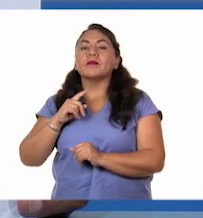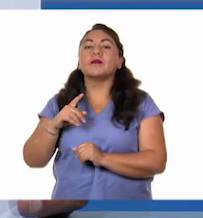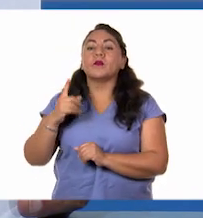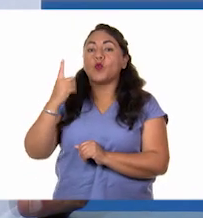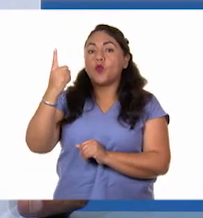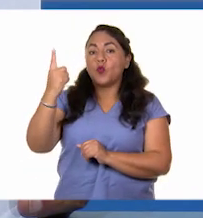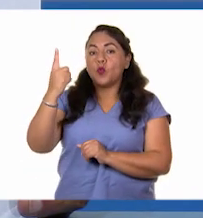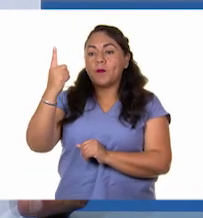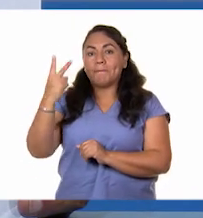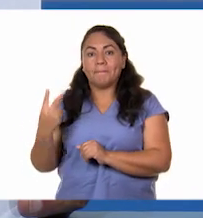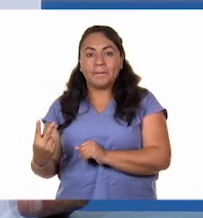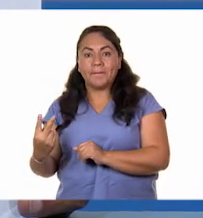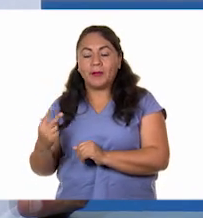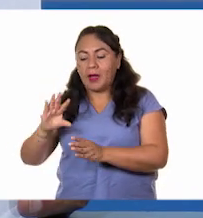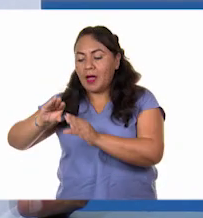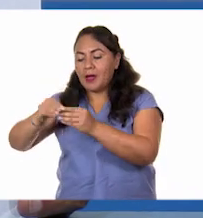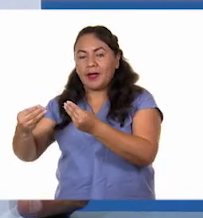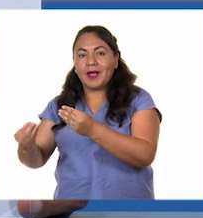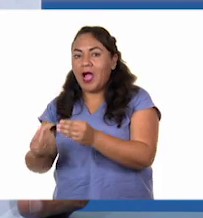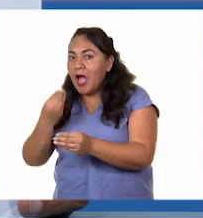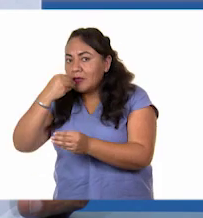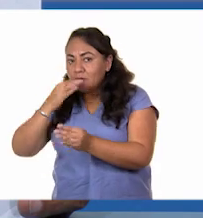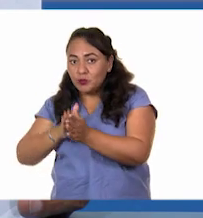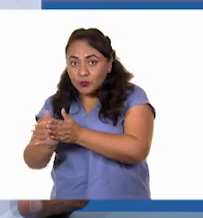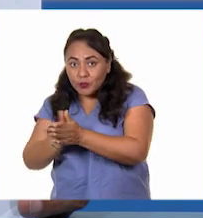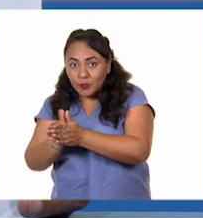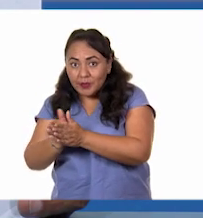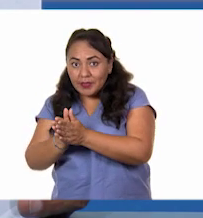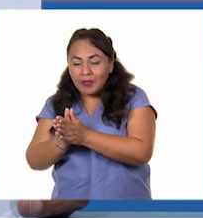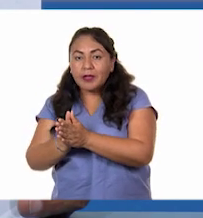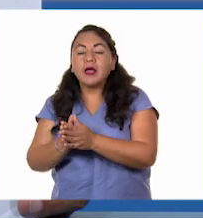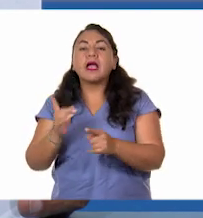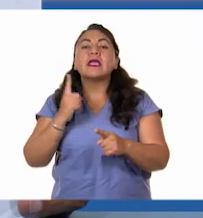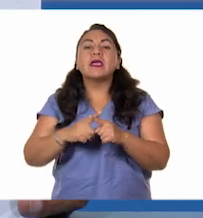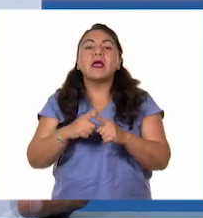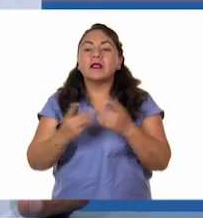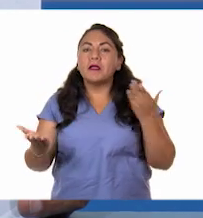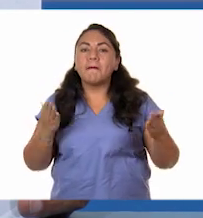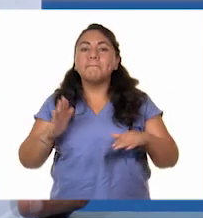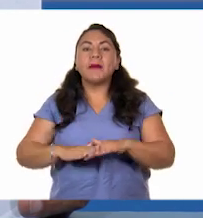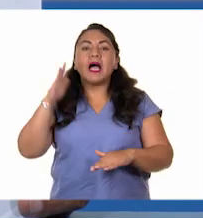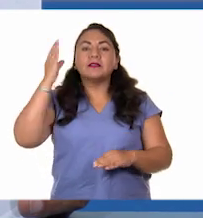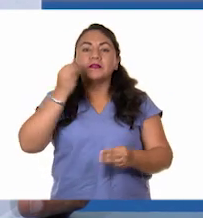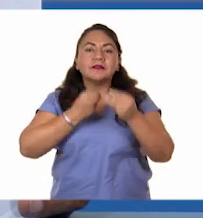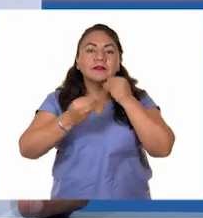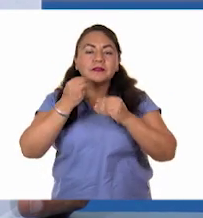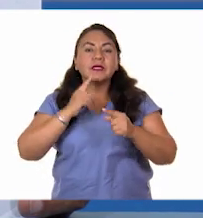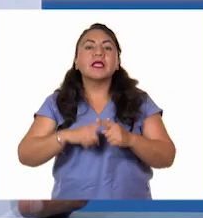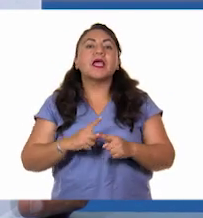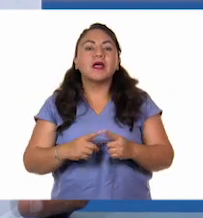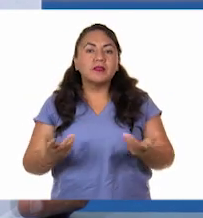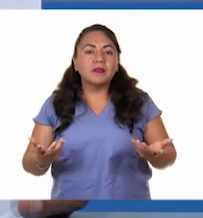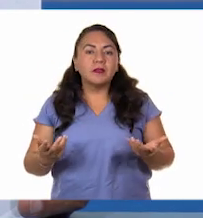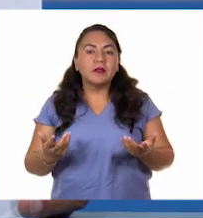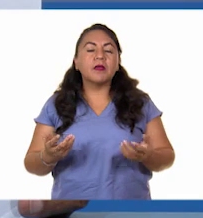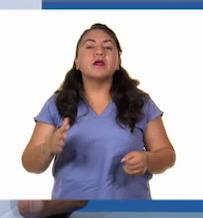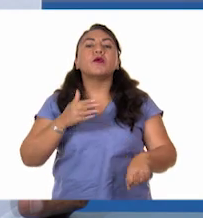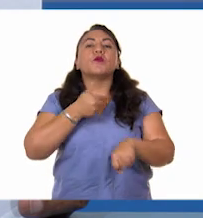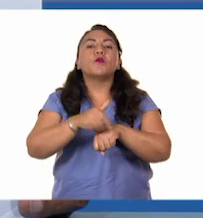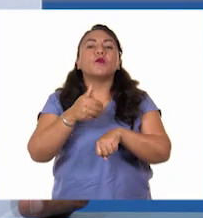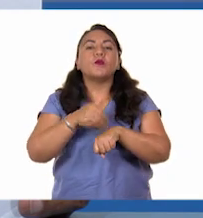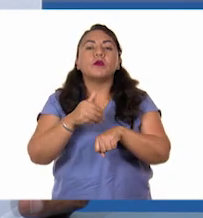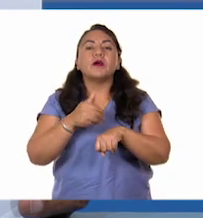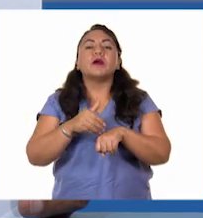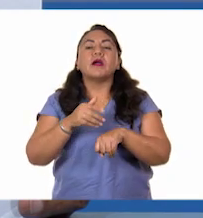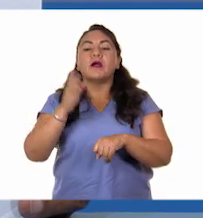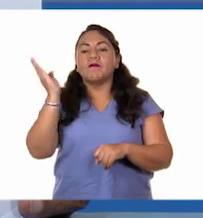un medio de su chocolate. ¿Quién comió más? ¿Y qué fracción de